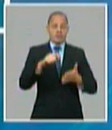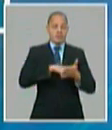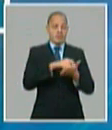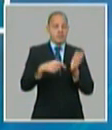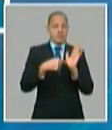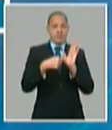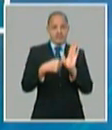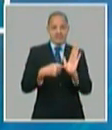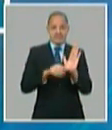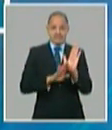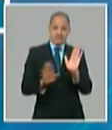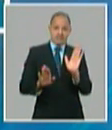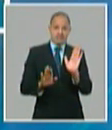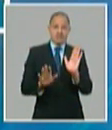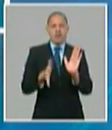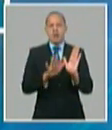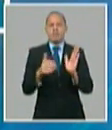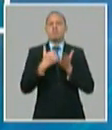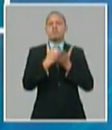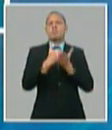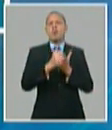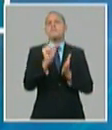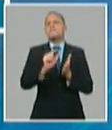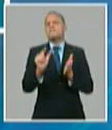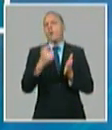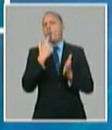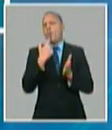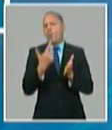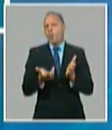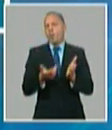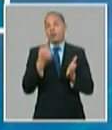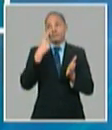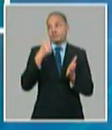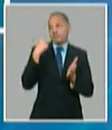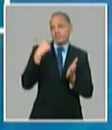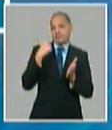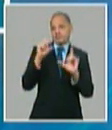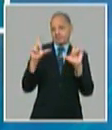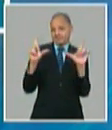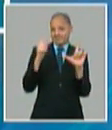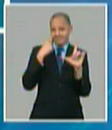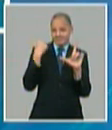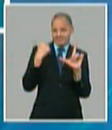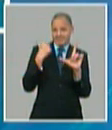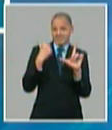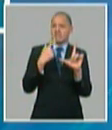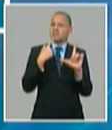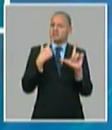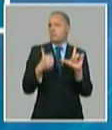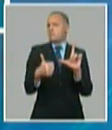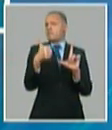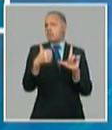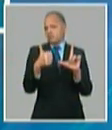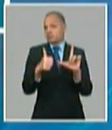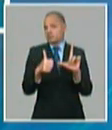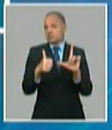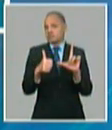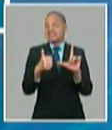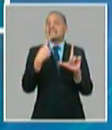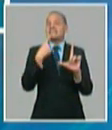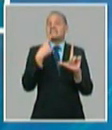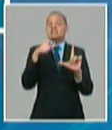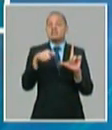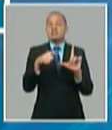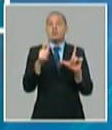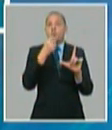.793 millones de pasajeros no confundirnos con lo que dice la diapositiva que está bien pero que dice que va a crecer un 66